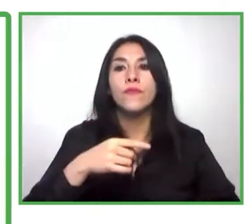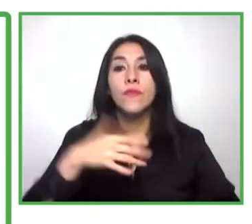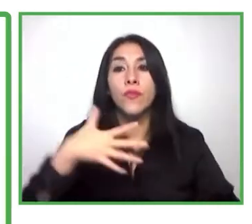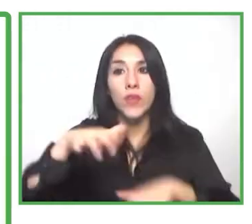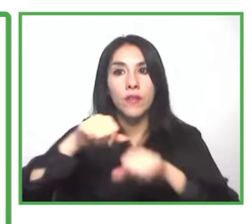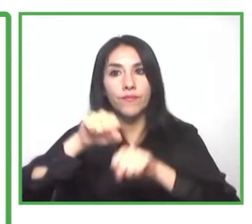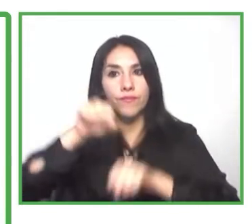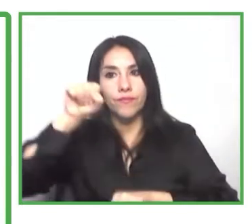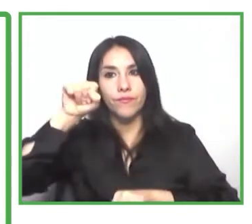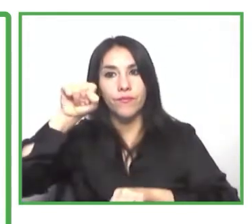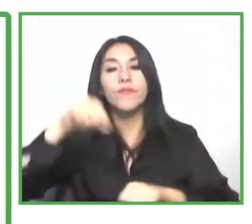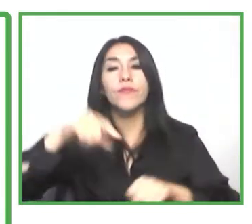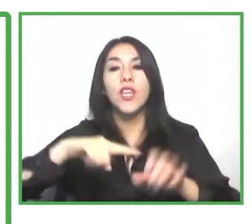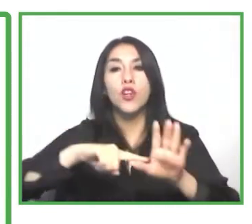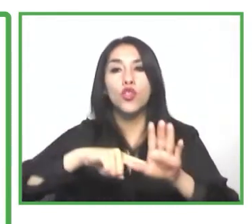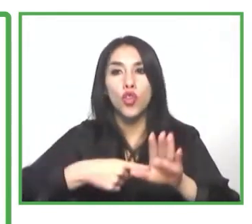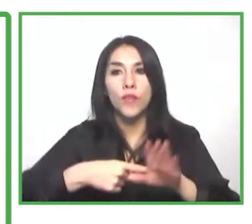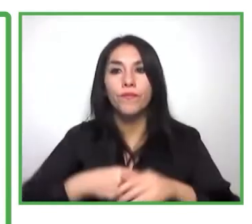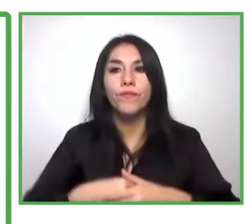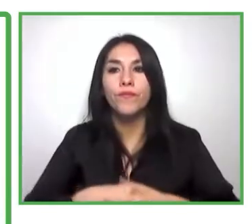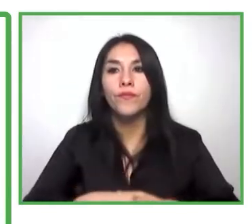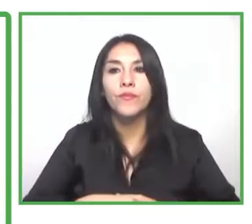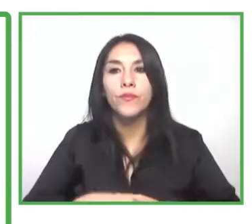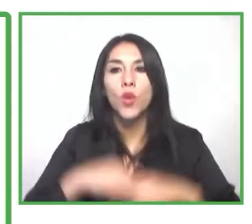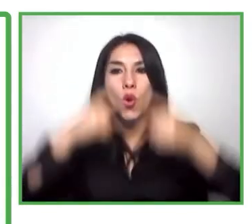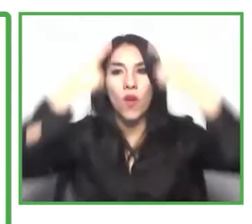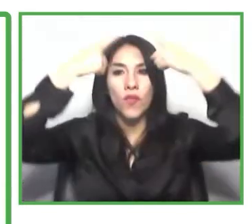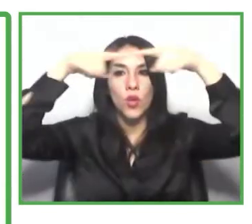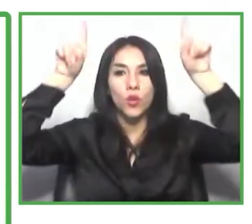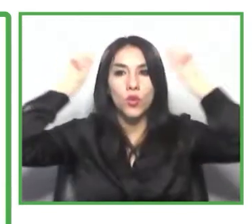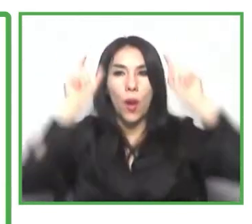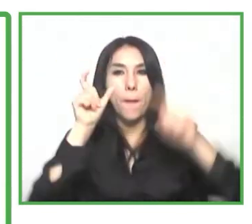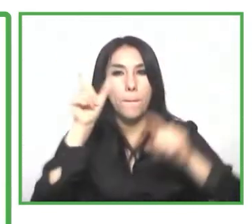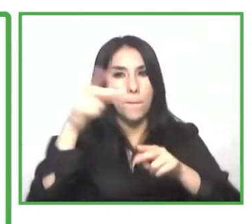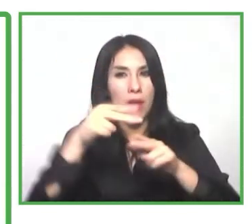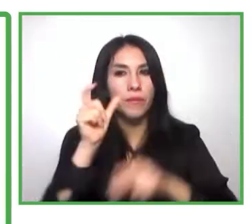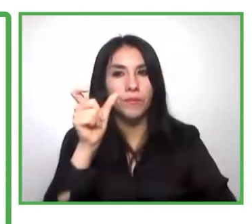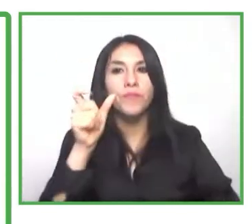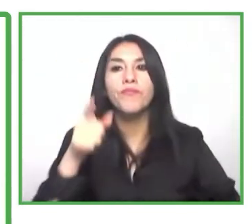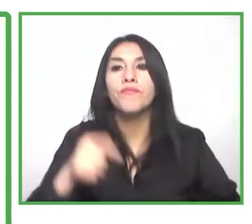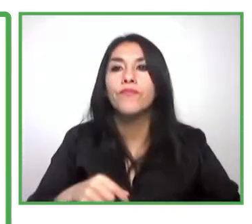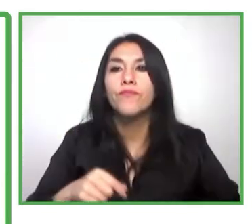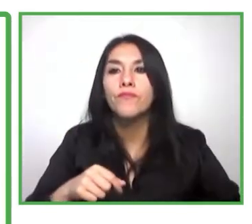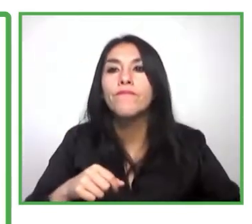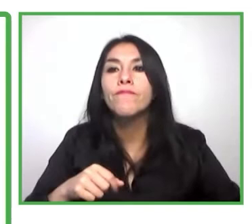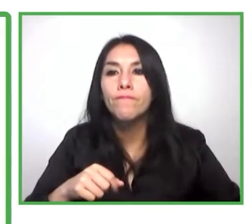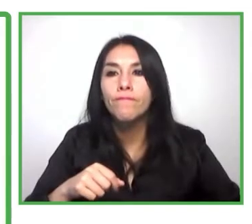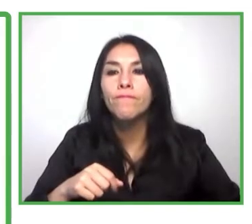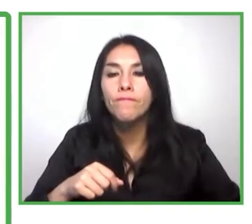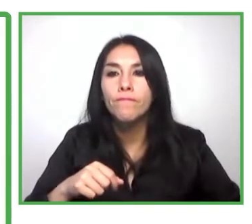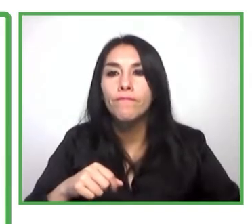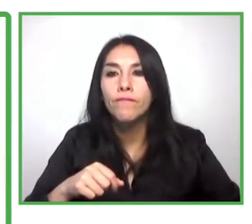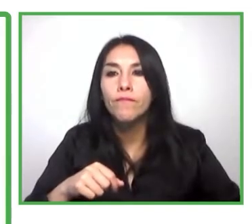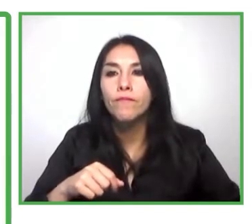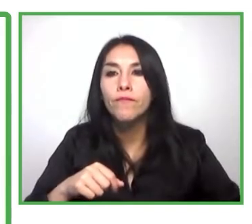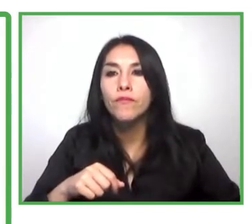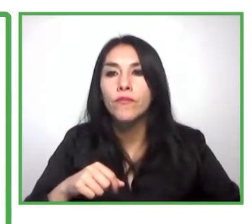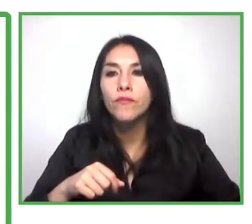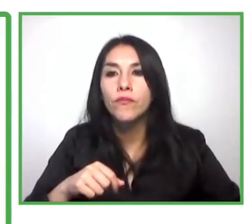inclusión laboral de personas con discapacidad en Fundación TACAL y directora de contenido de Expo Construye y Hub Inclusión.